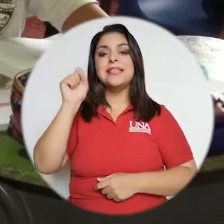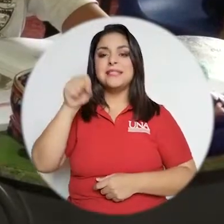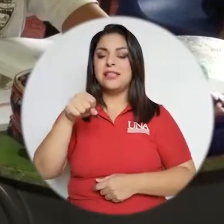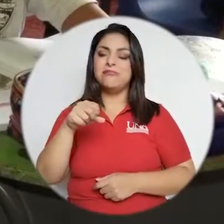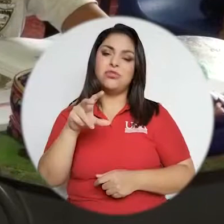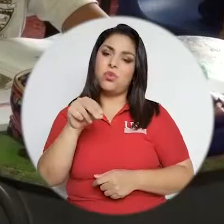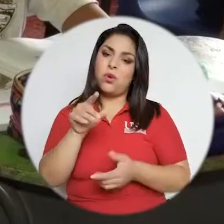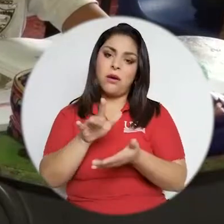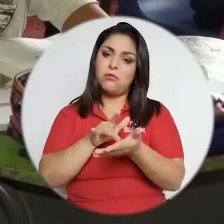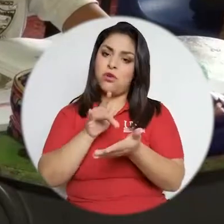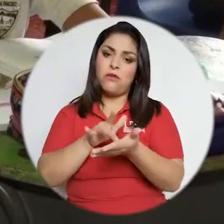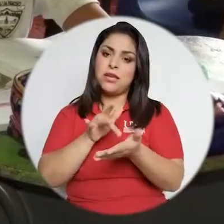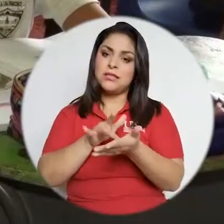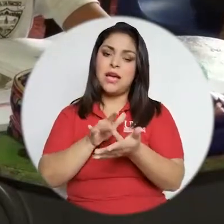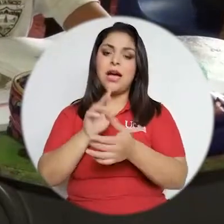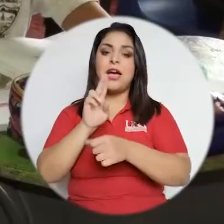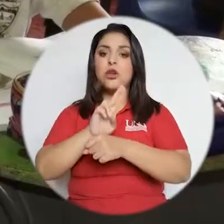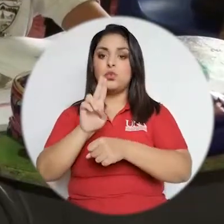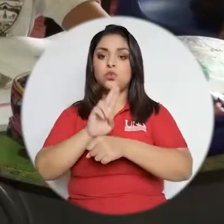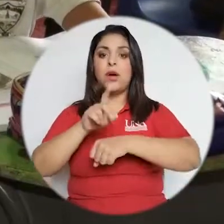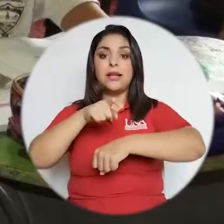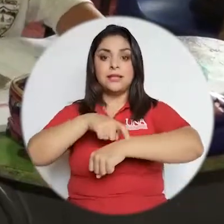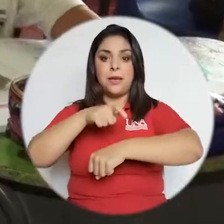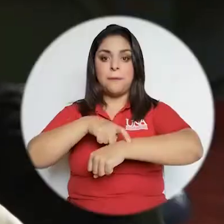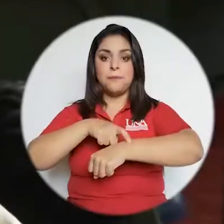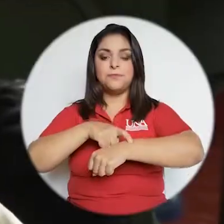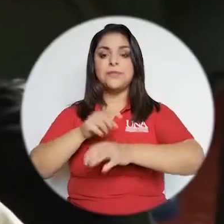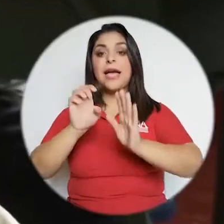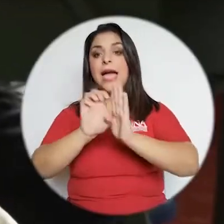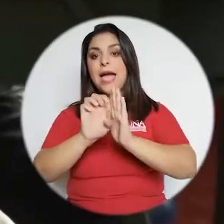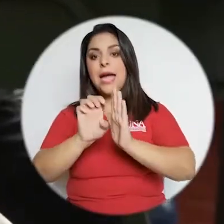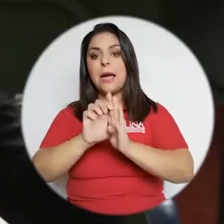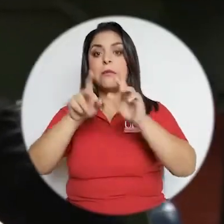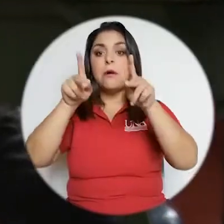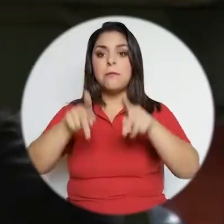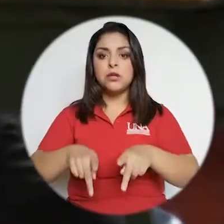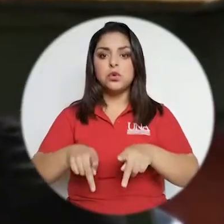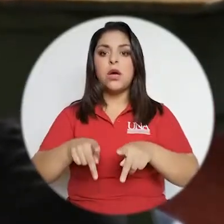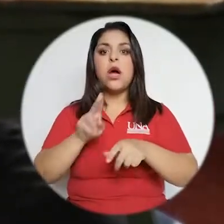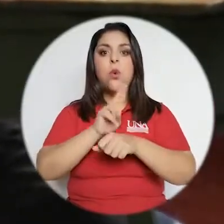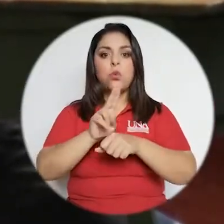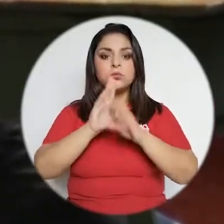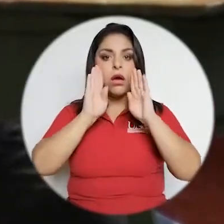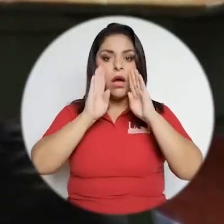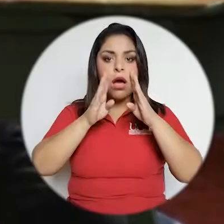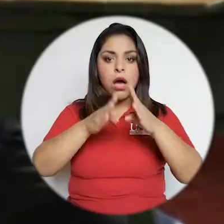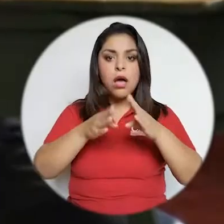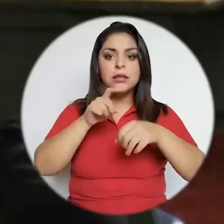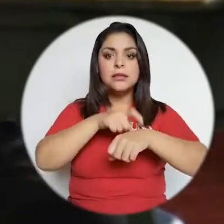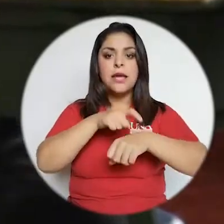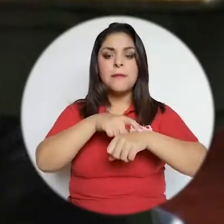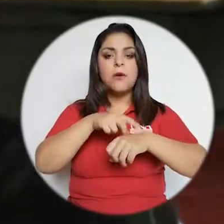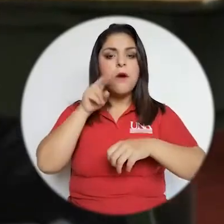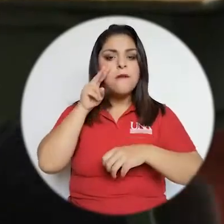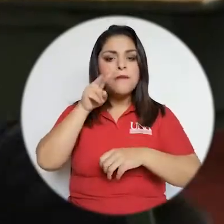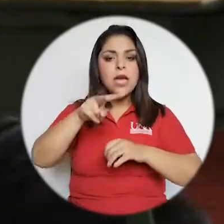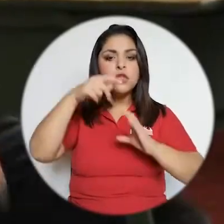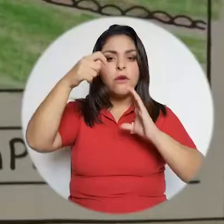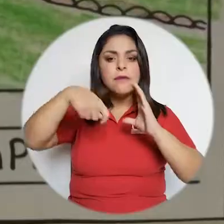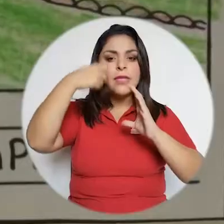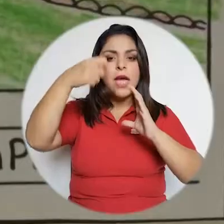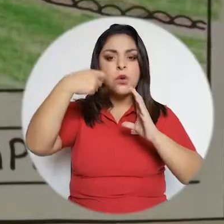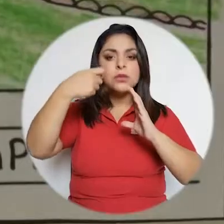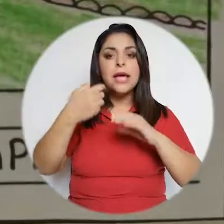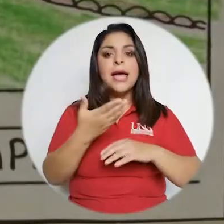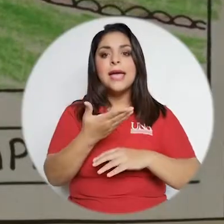hay un desaprovechamiento del tiempo. Por ejemplo, la gente invierte mucho más tiempo viendo videos que, por ejemplo, leyendo